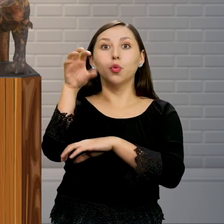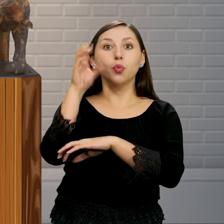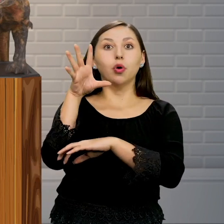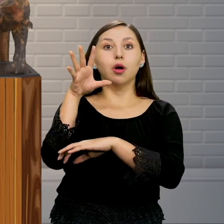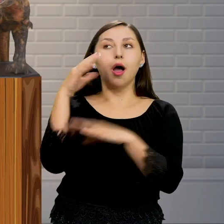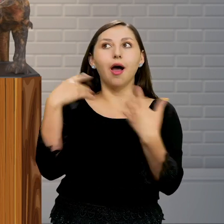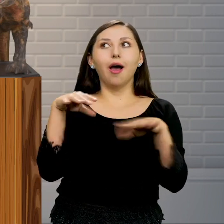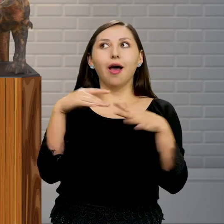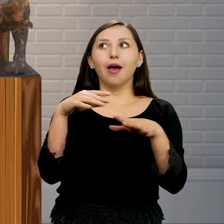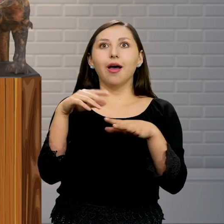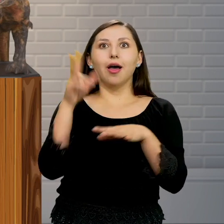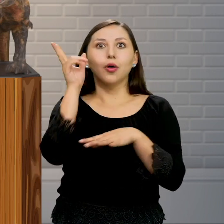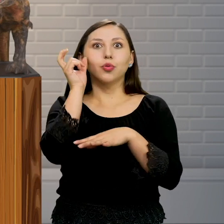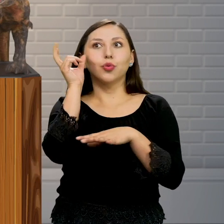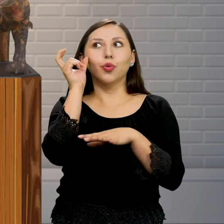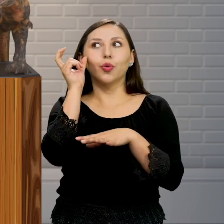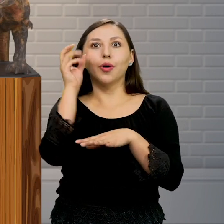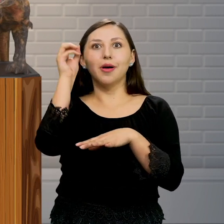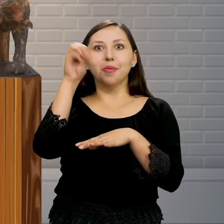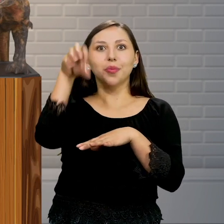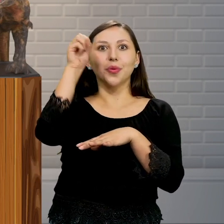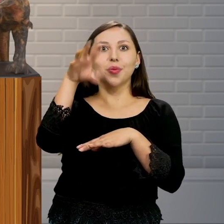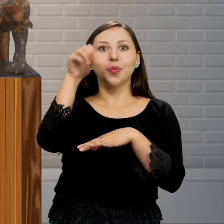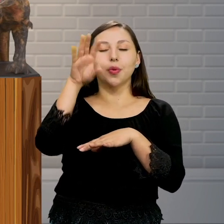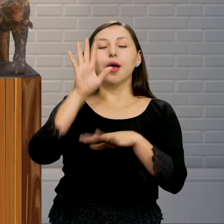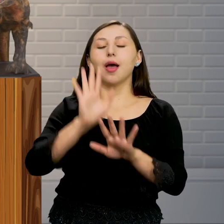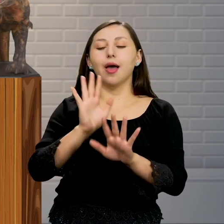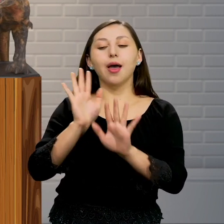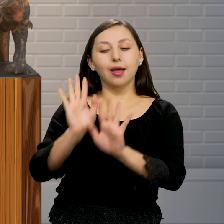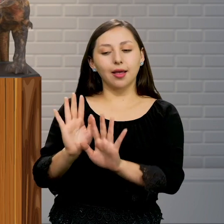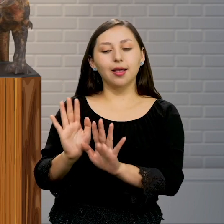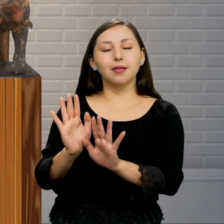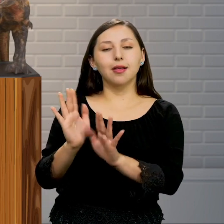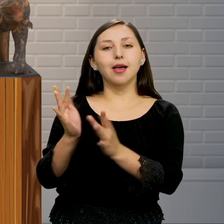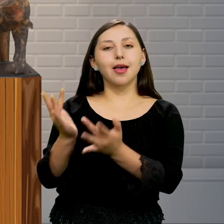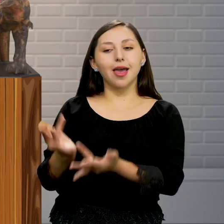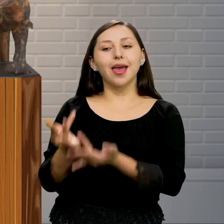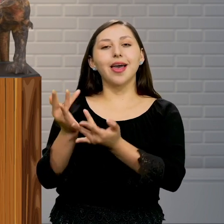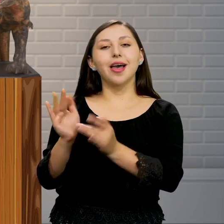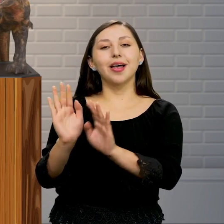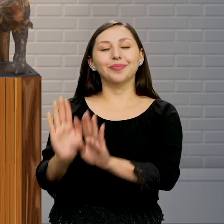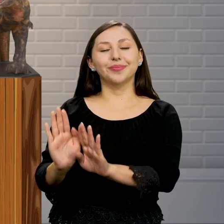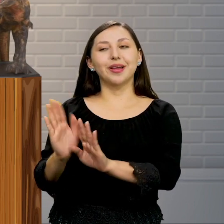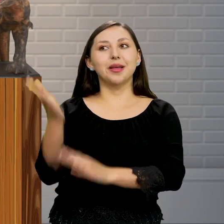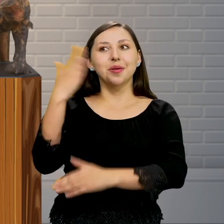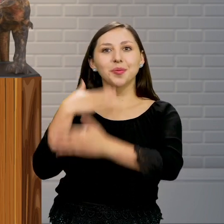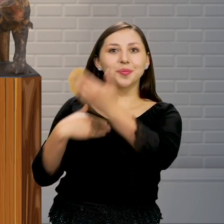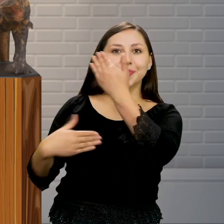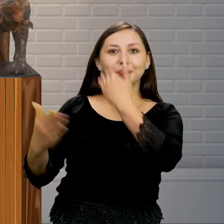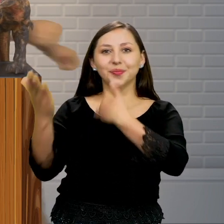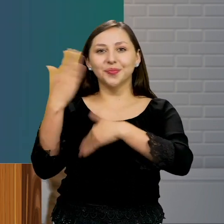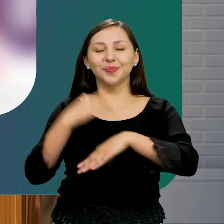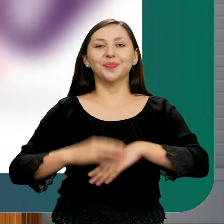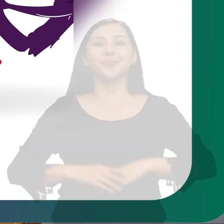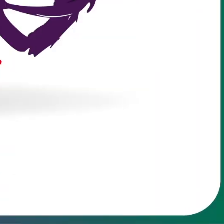Sí, sí Sonó el timbre ¡Ya está aquí! Tú me esperas aquí Rex Y tú también otro Rex ¡Vamos!